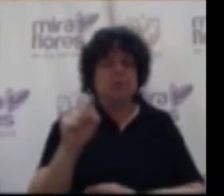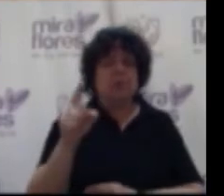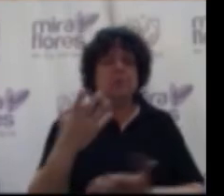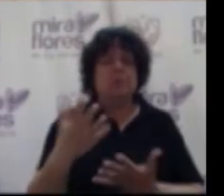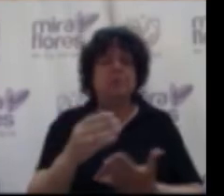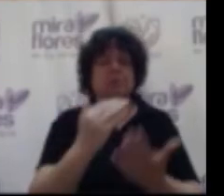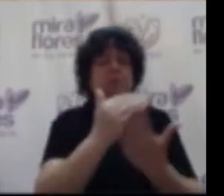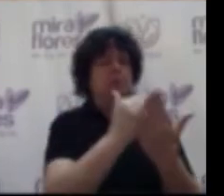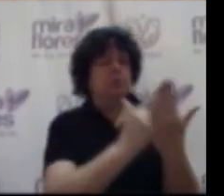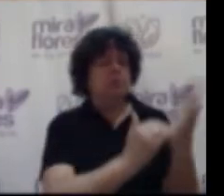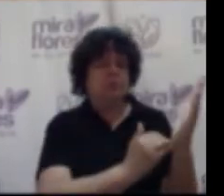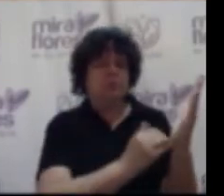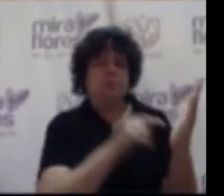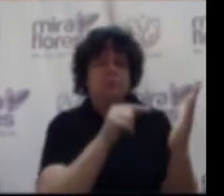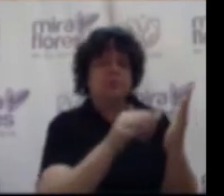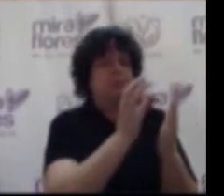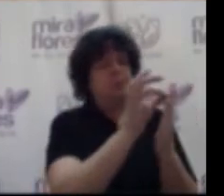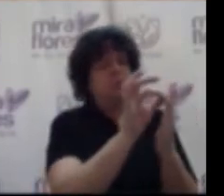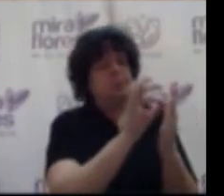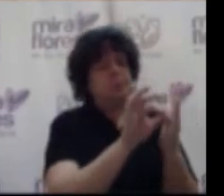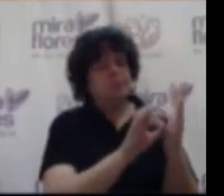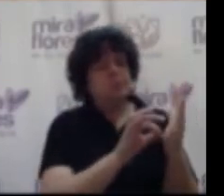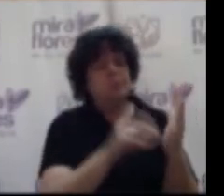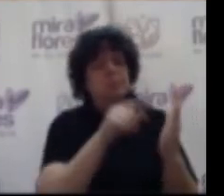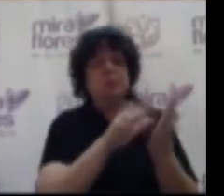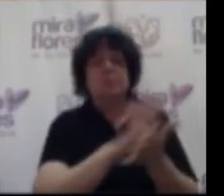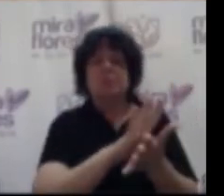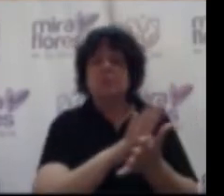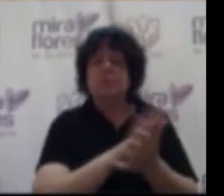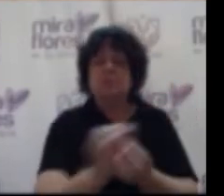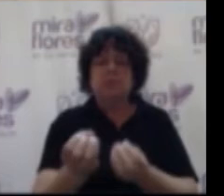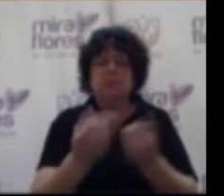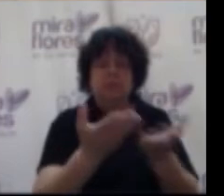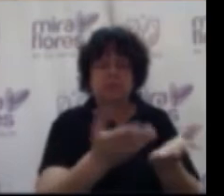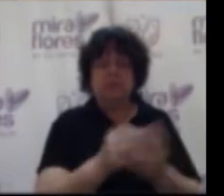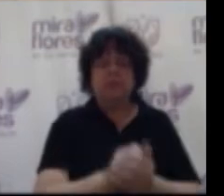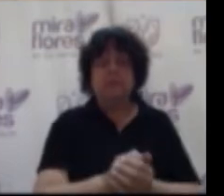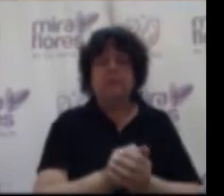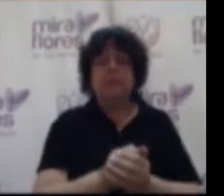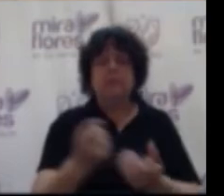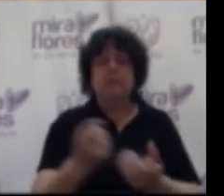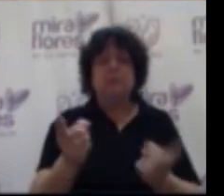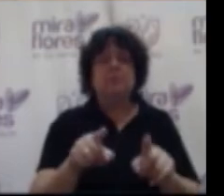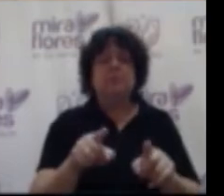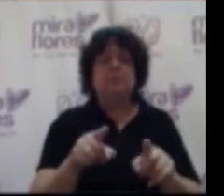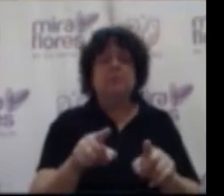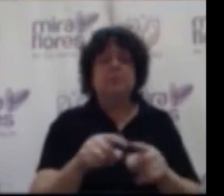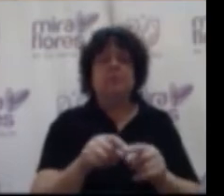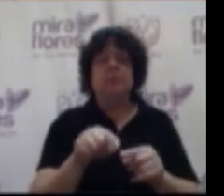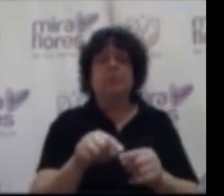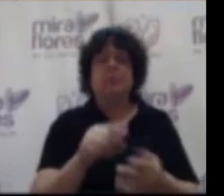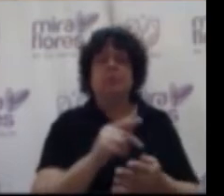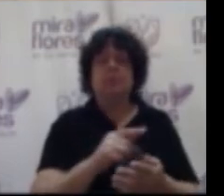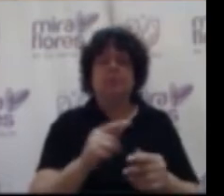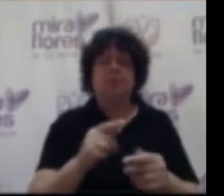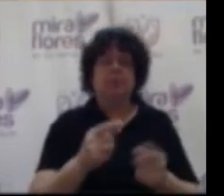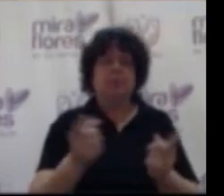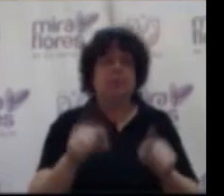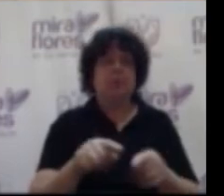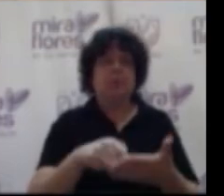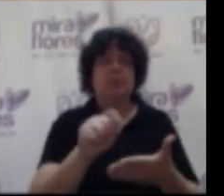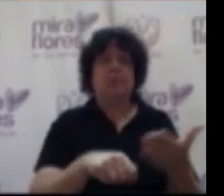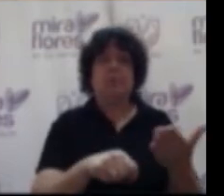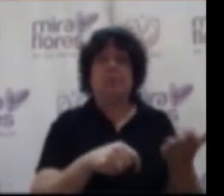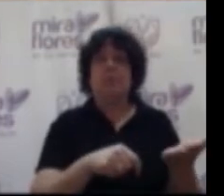acuerdo con la distribución y detalle que obra en la documentación anexa de conformidad con las consideraciones expuestas en el presente acuerdo